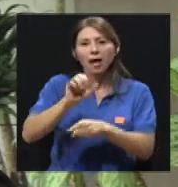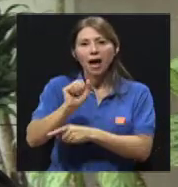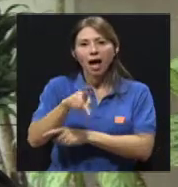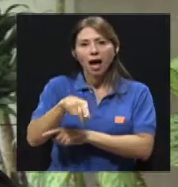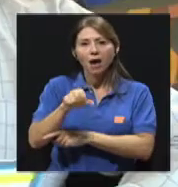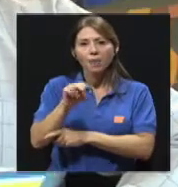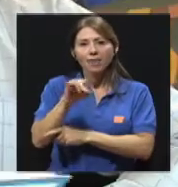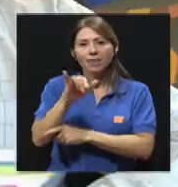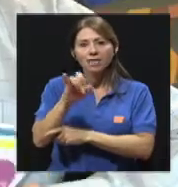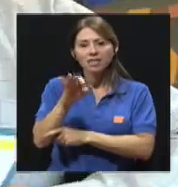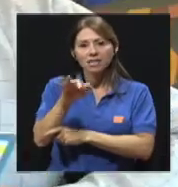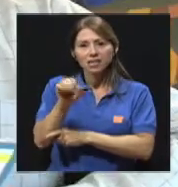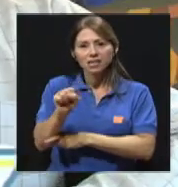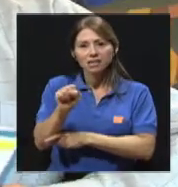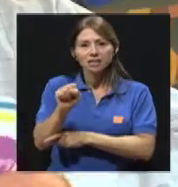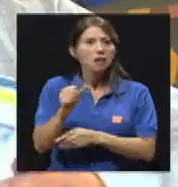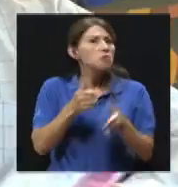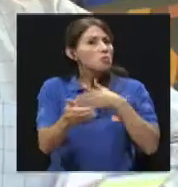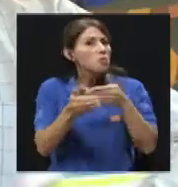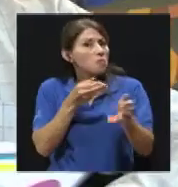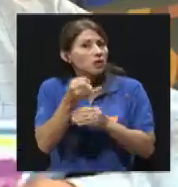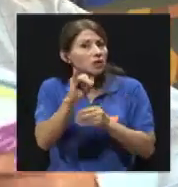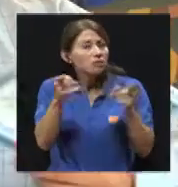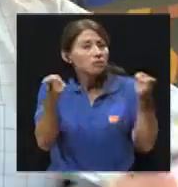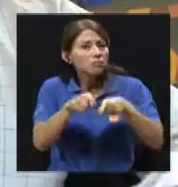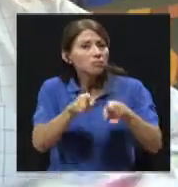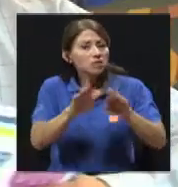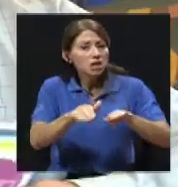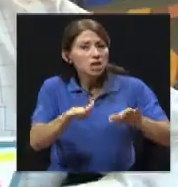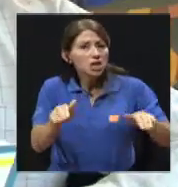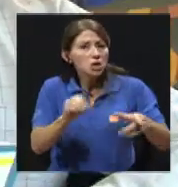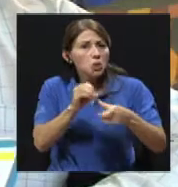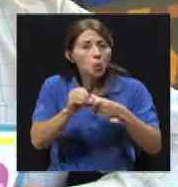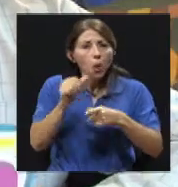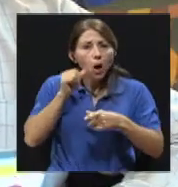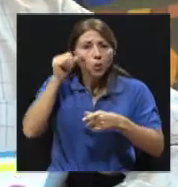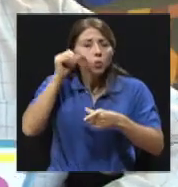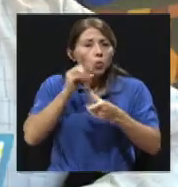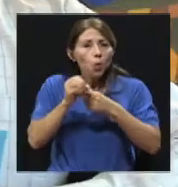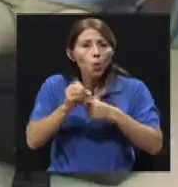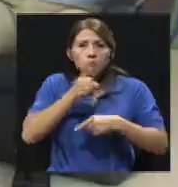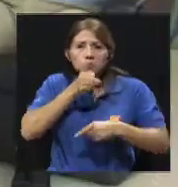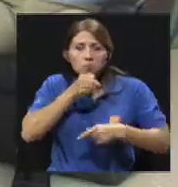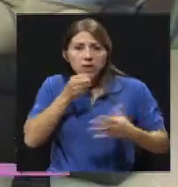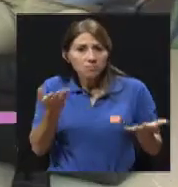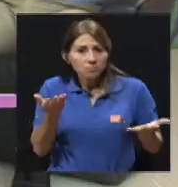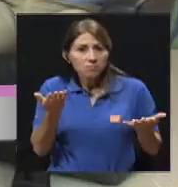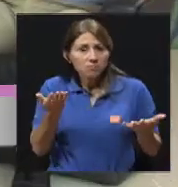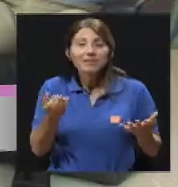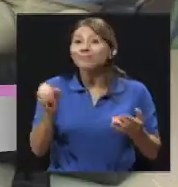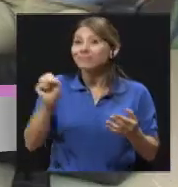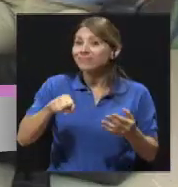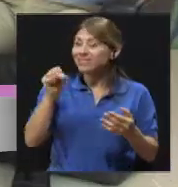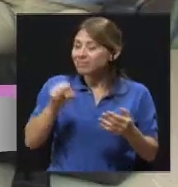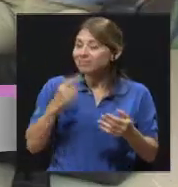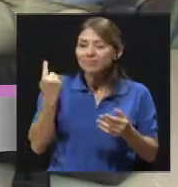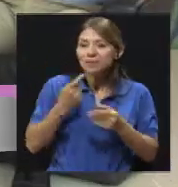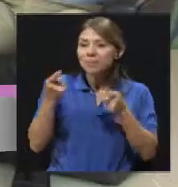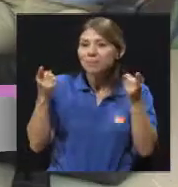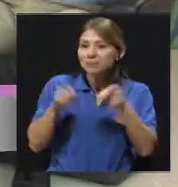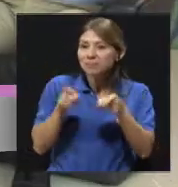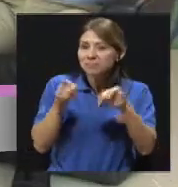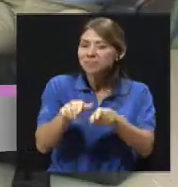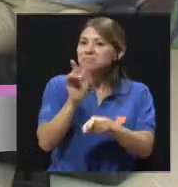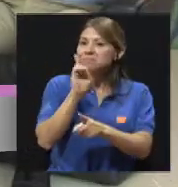apendicitis aguda. ¿Sin importar si es niño, sin importar si es adulto, si es adulto mayor? Sí, es un dato muy constante.